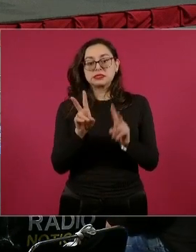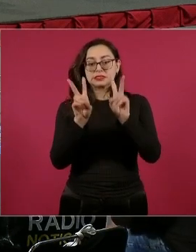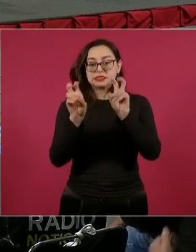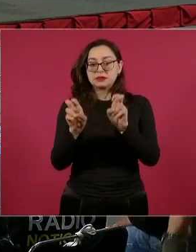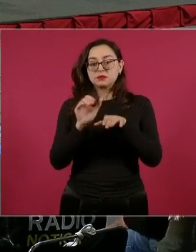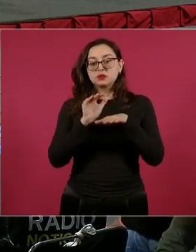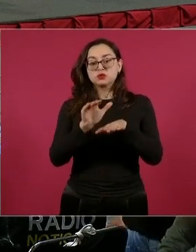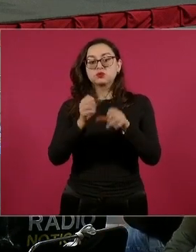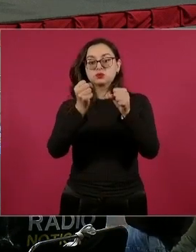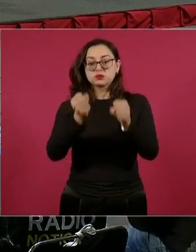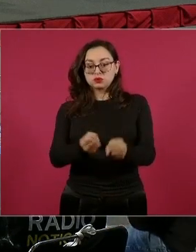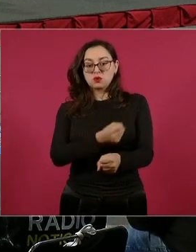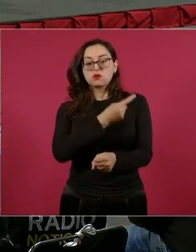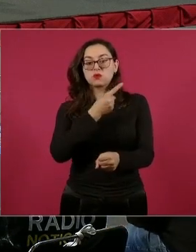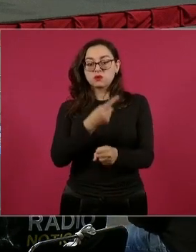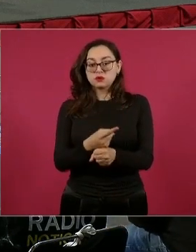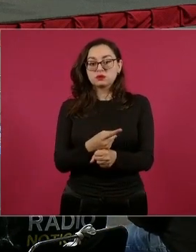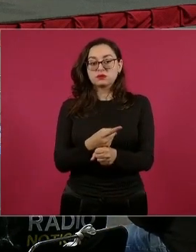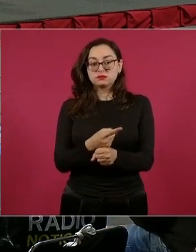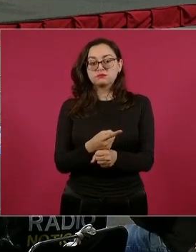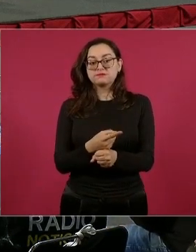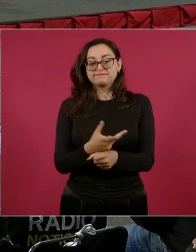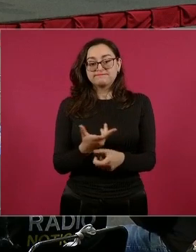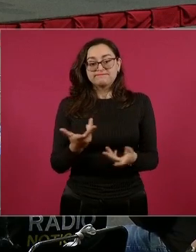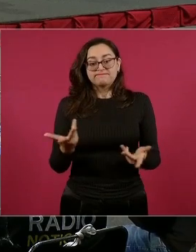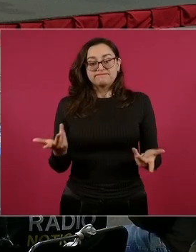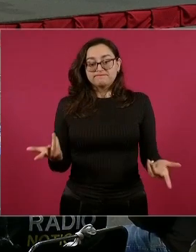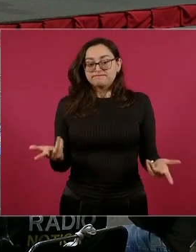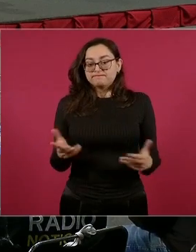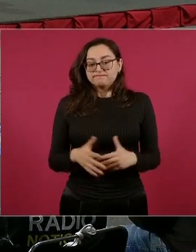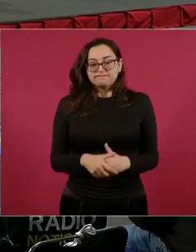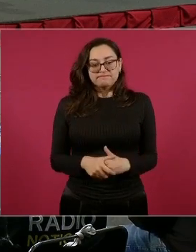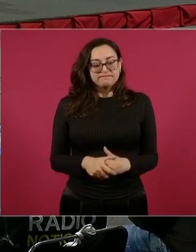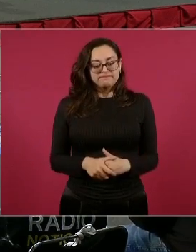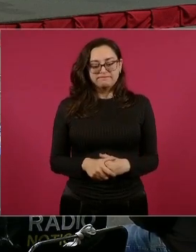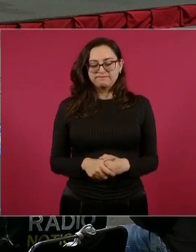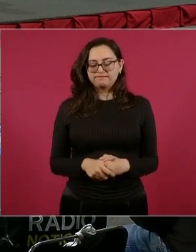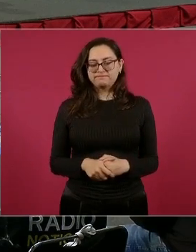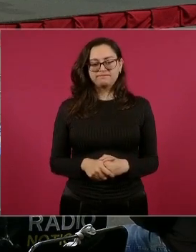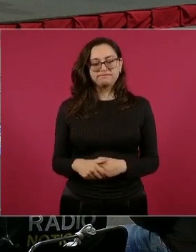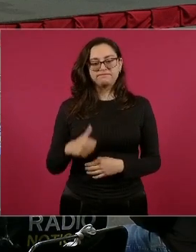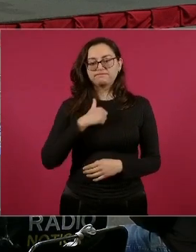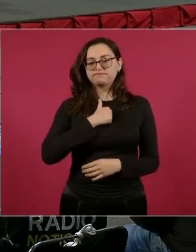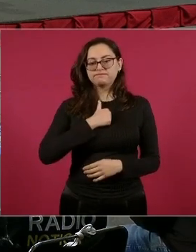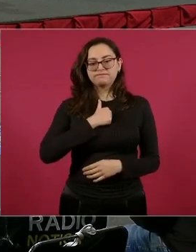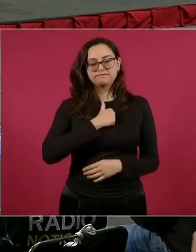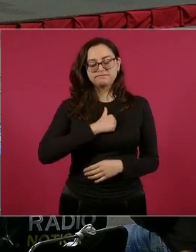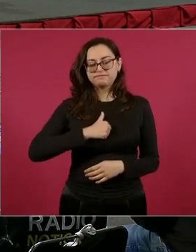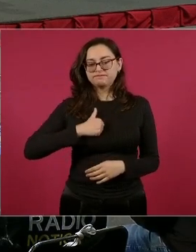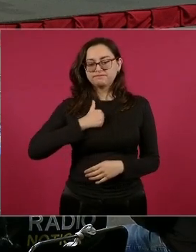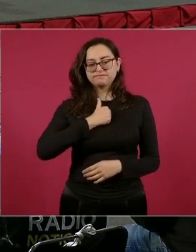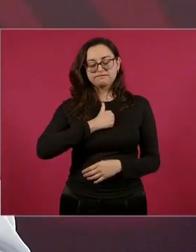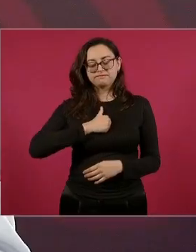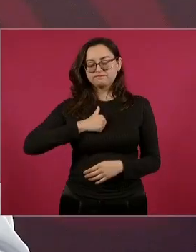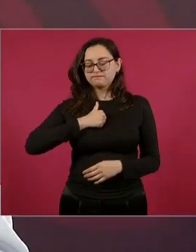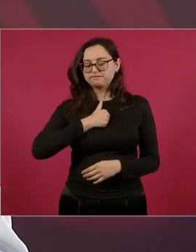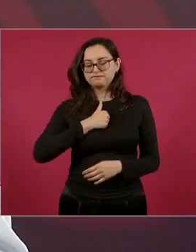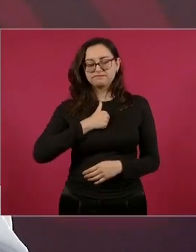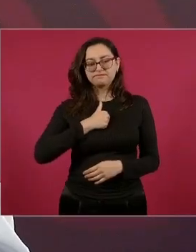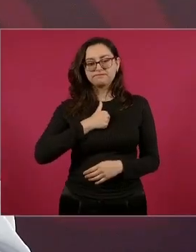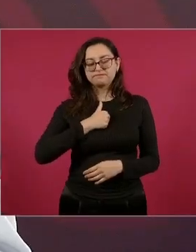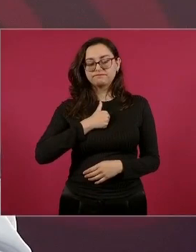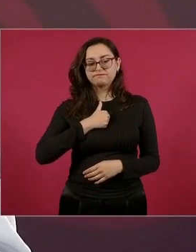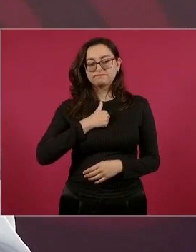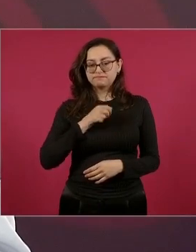seguridad en el país y pues lamentar y enviar nuestro